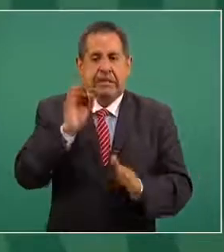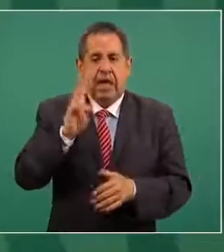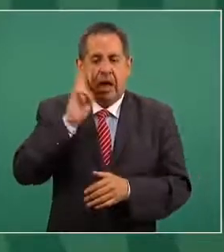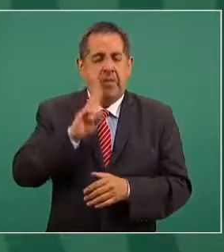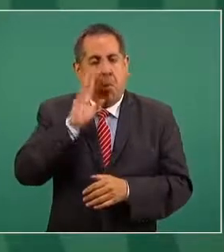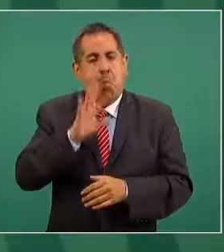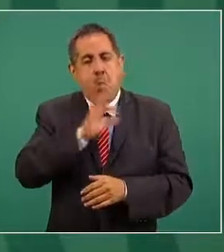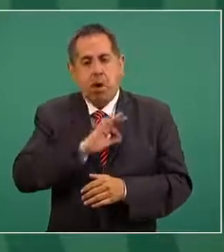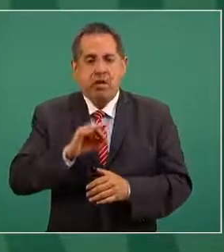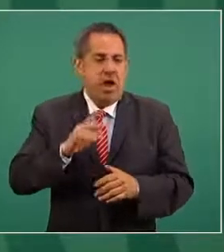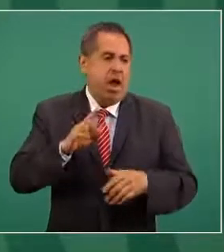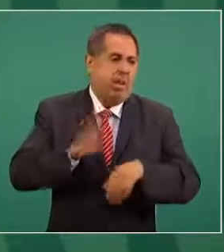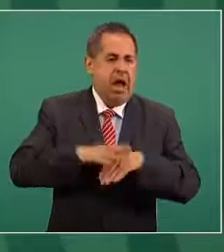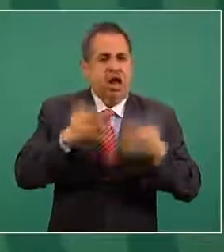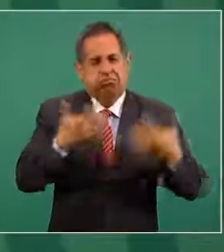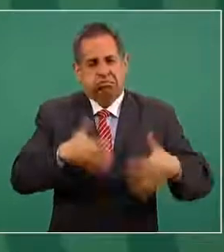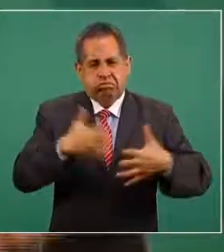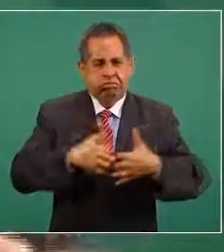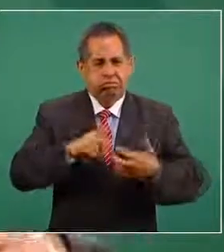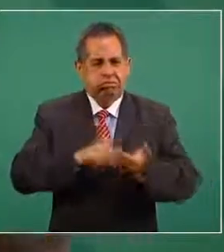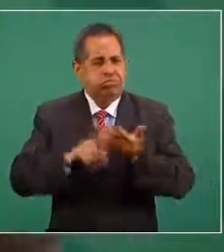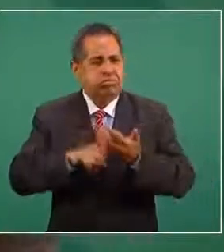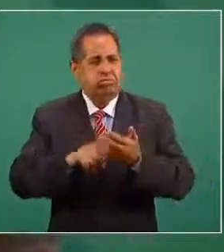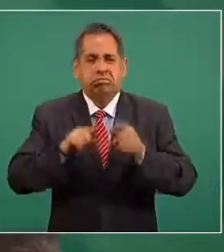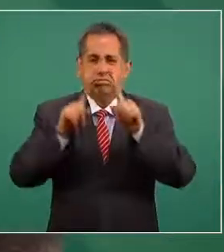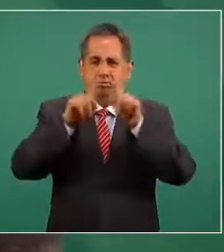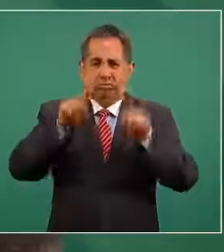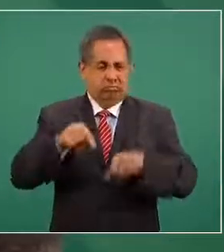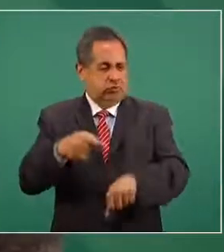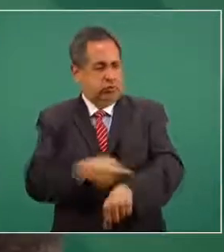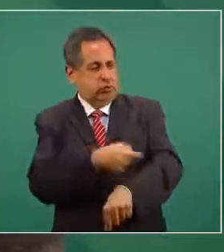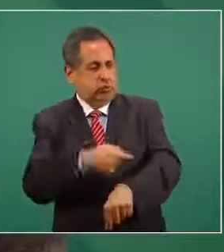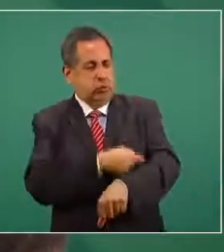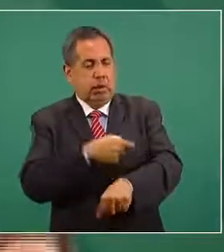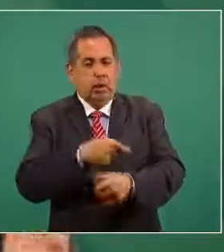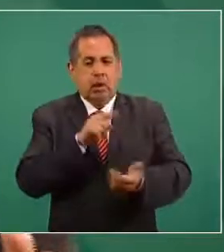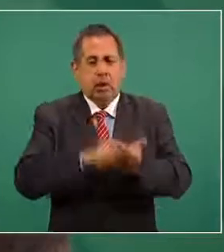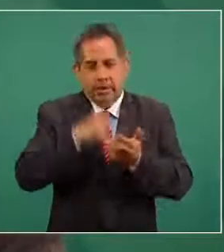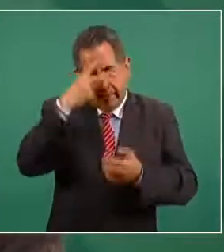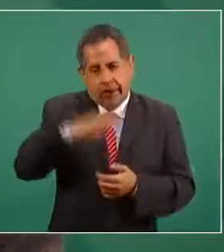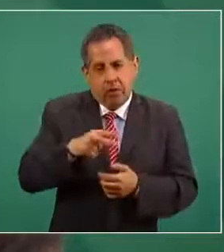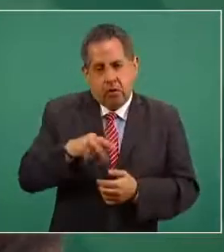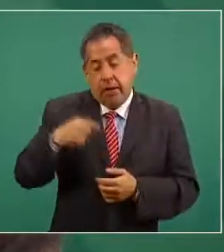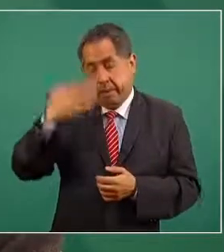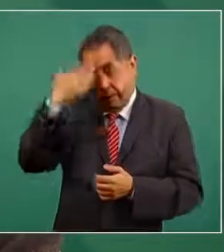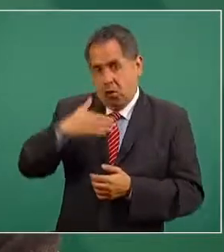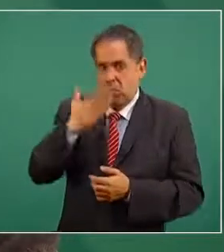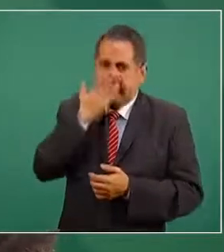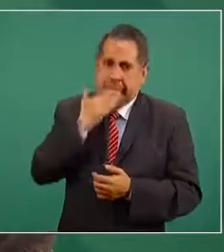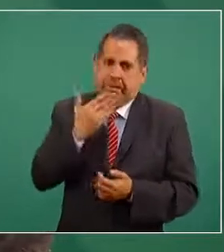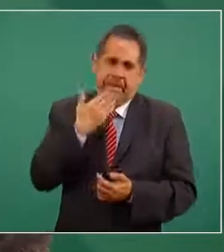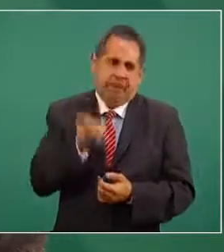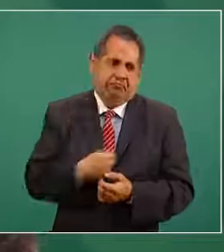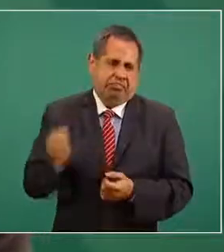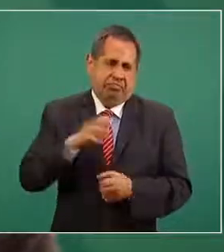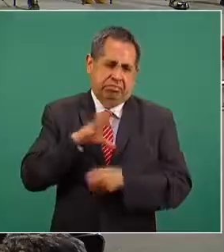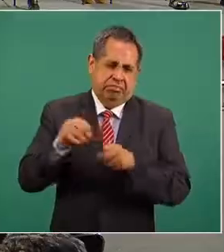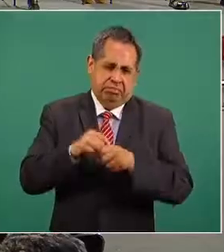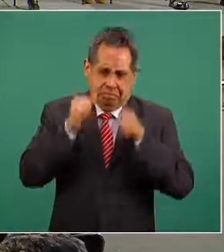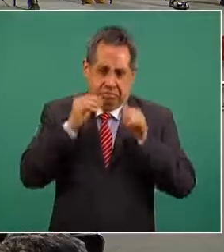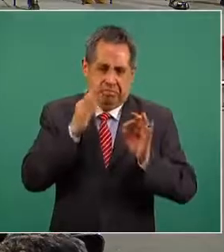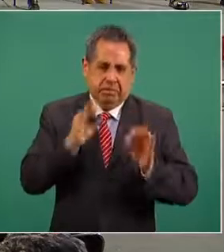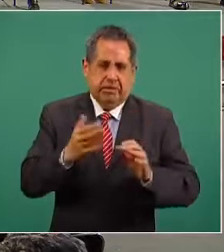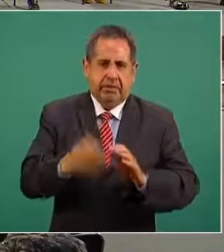escalamiento en producción de este tipo de insumos a partir de la ciencia que se hace en México que también es muy robusta en esta materia